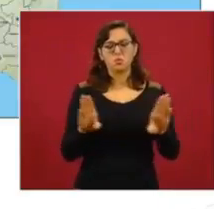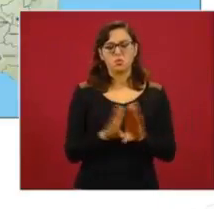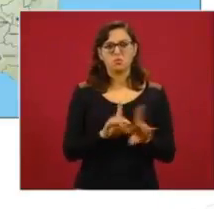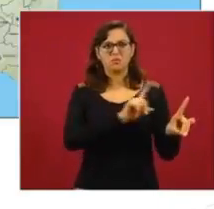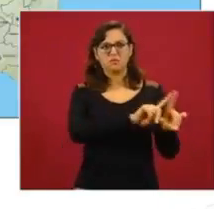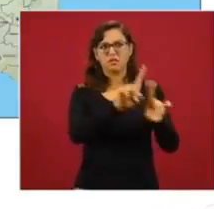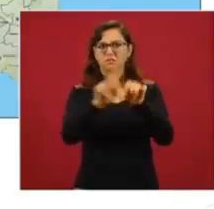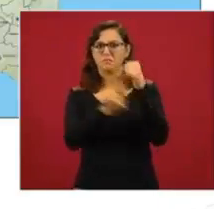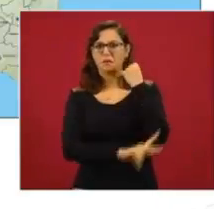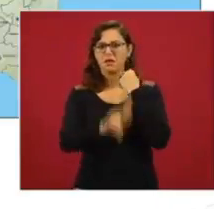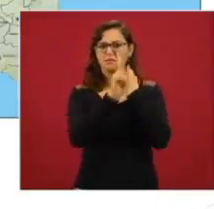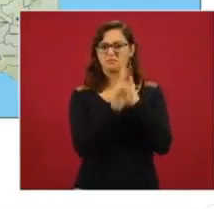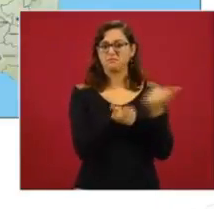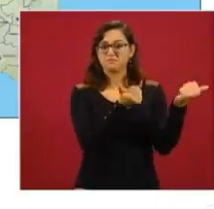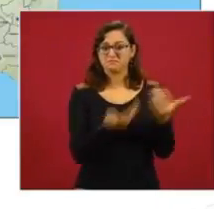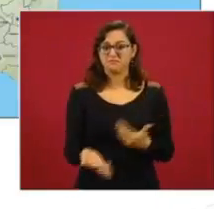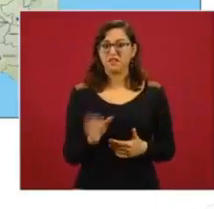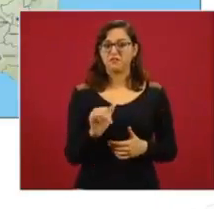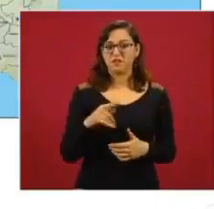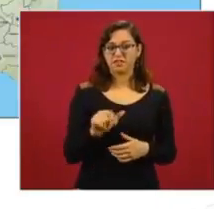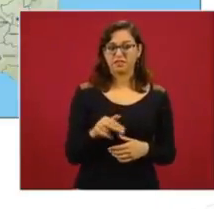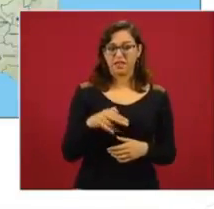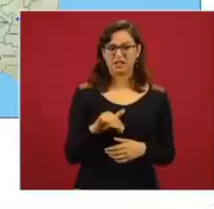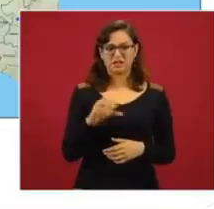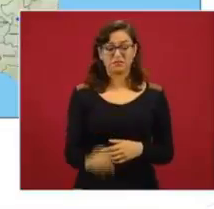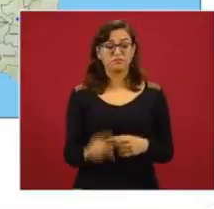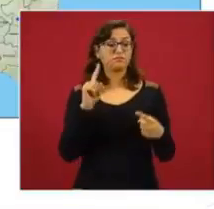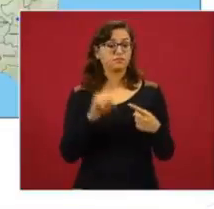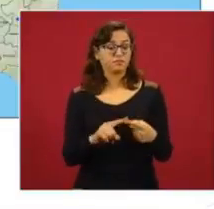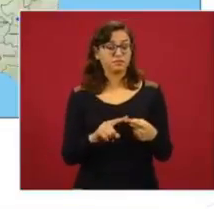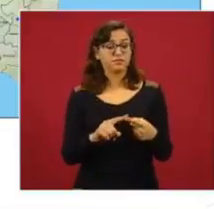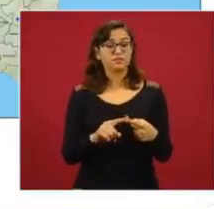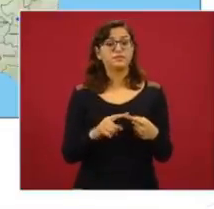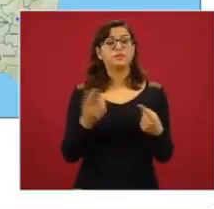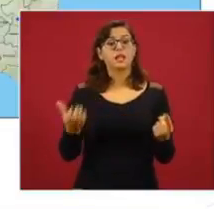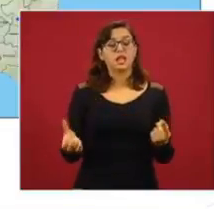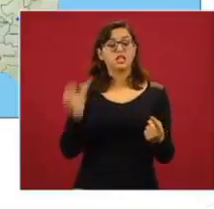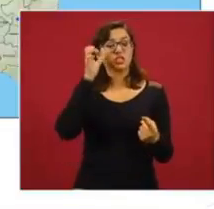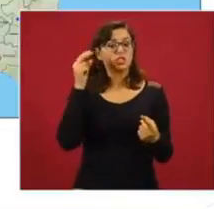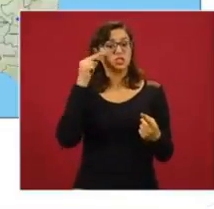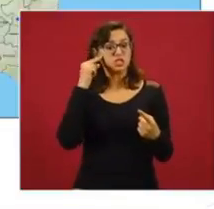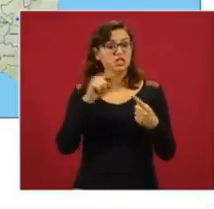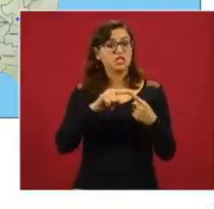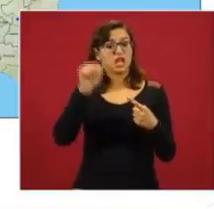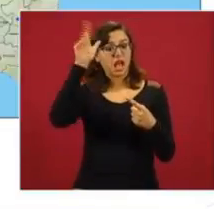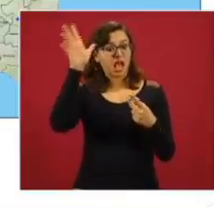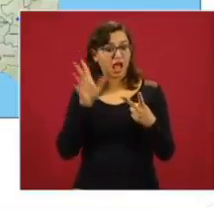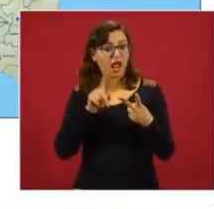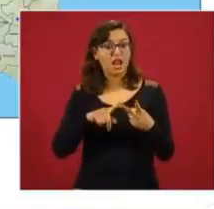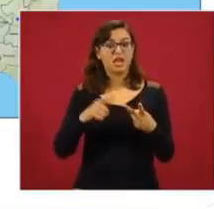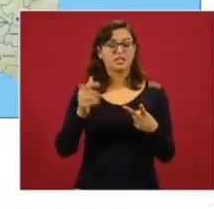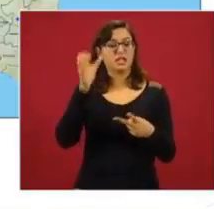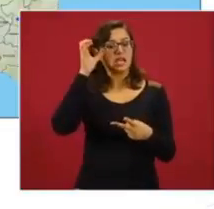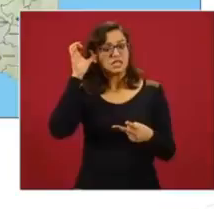UNODC. Es China hacia Alaska, China, Canadá,